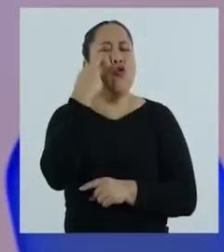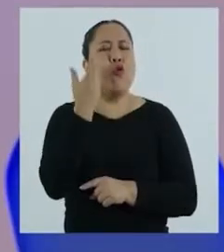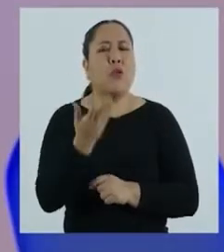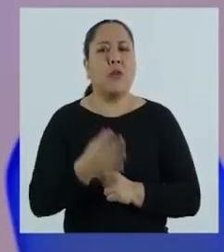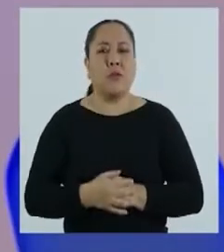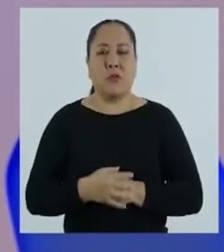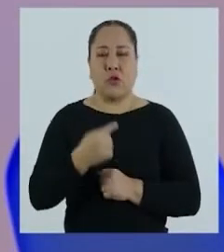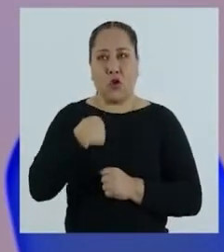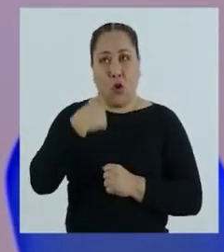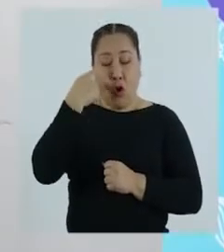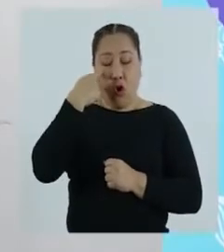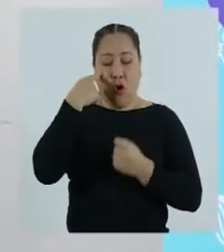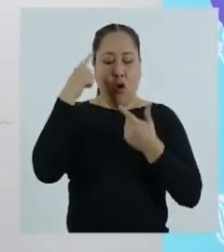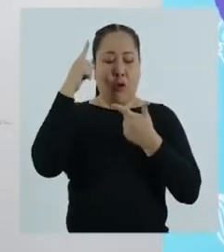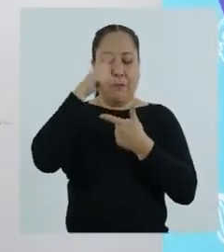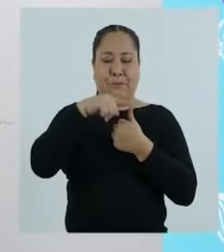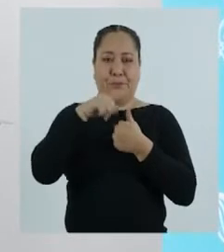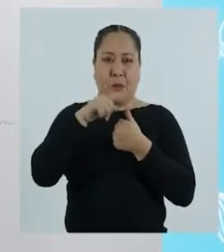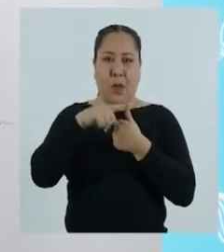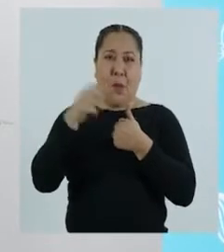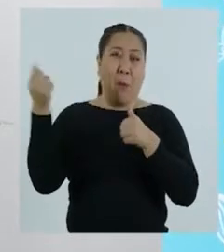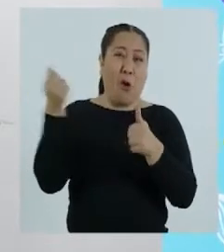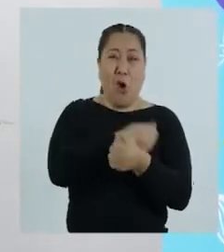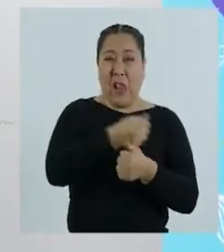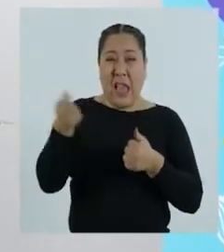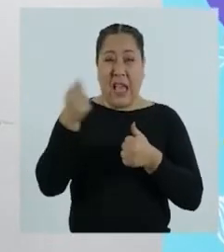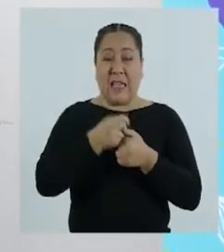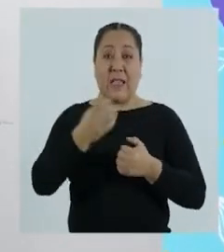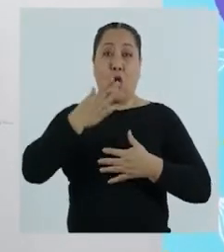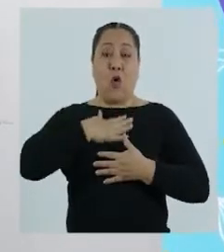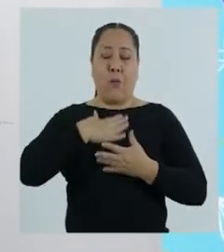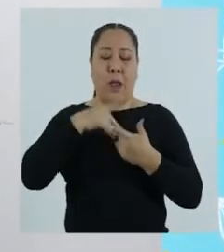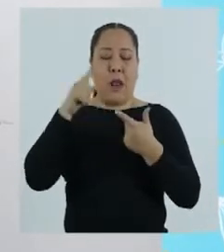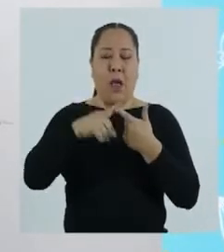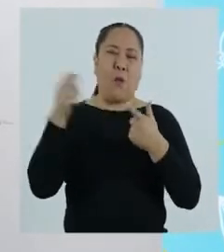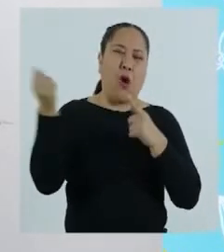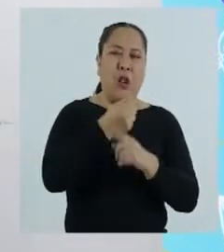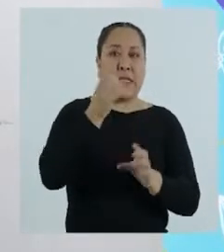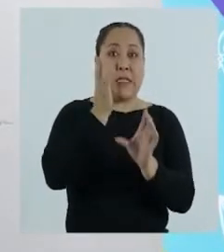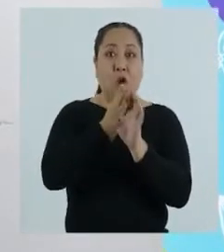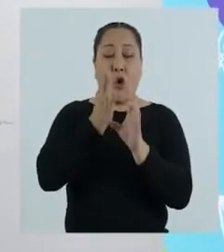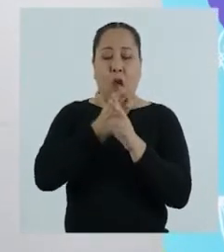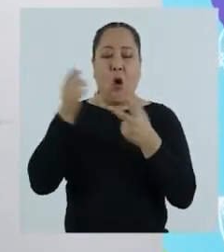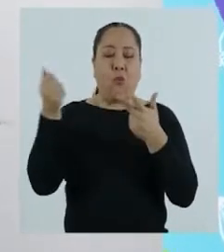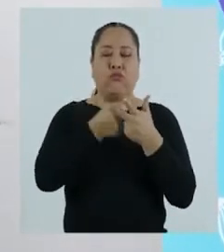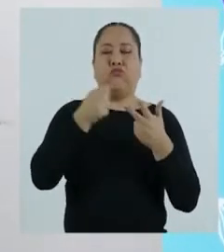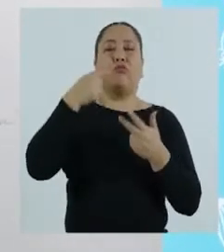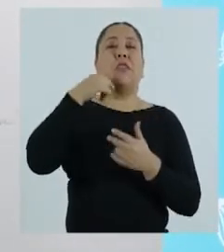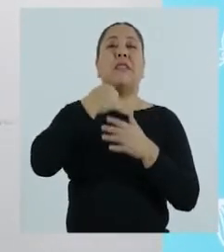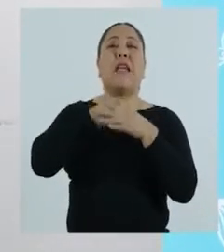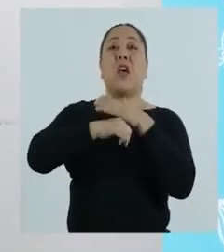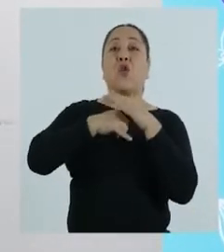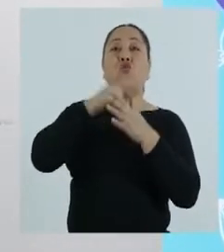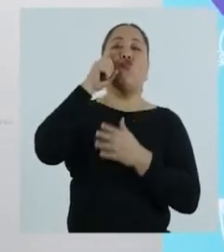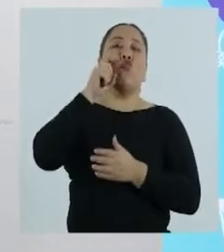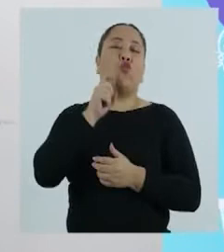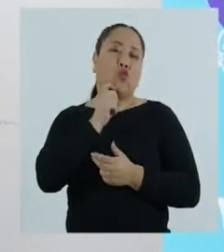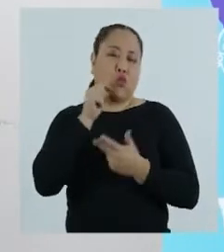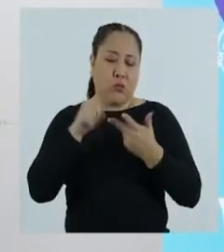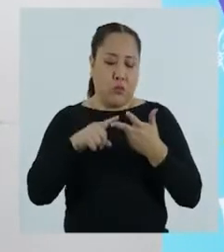violencia conocen? Yo conozco la violencia física, psicológica y sexual.